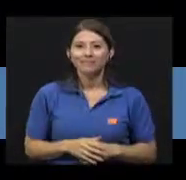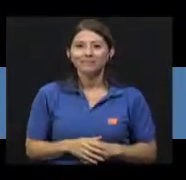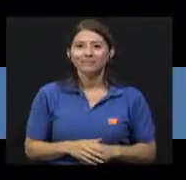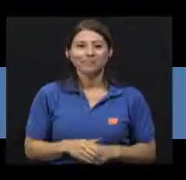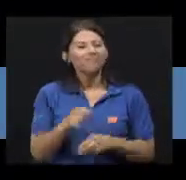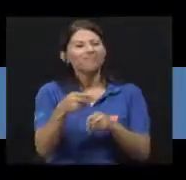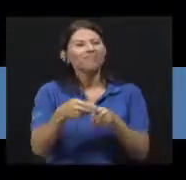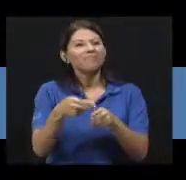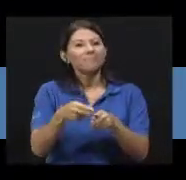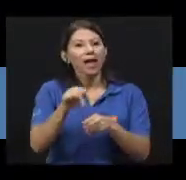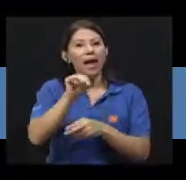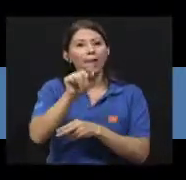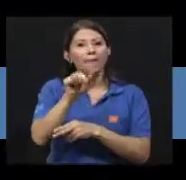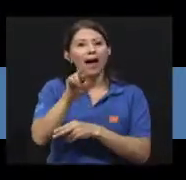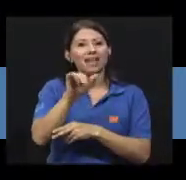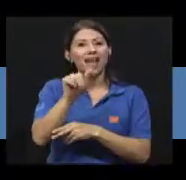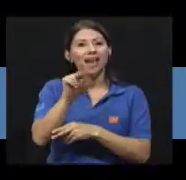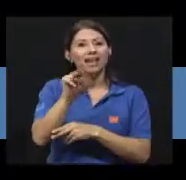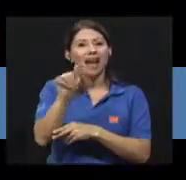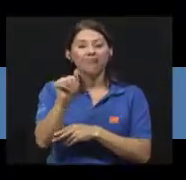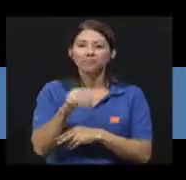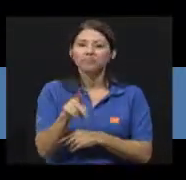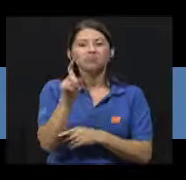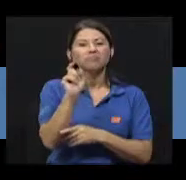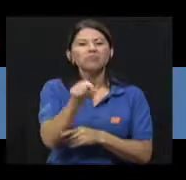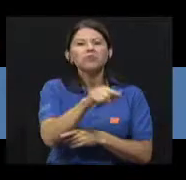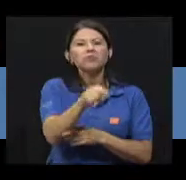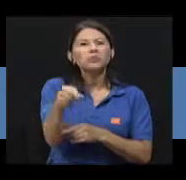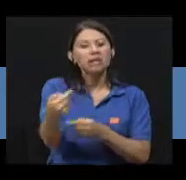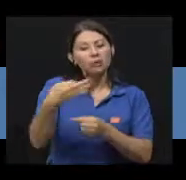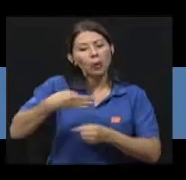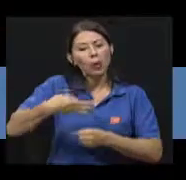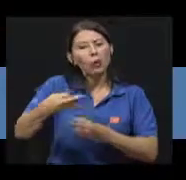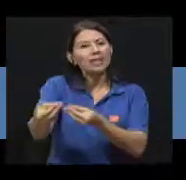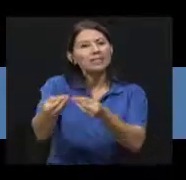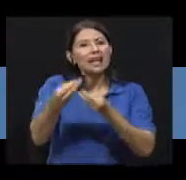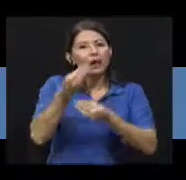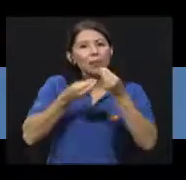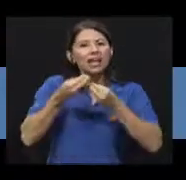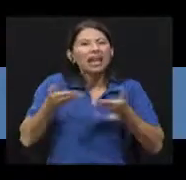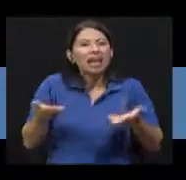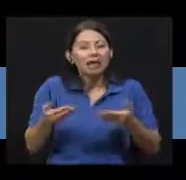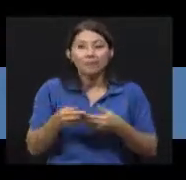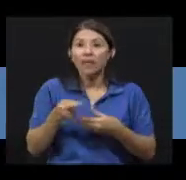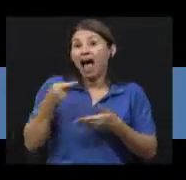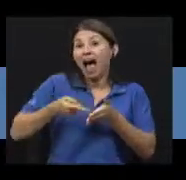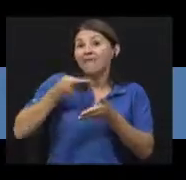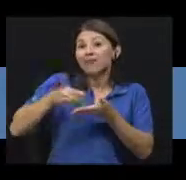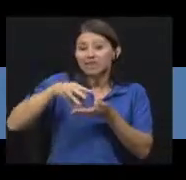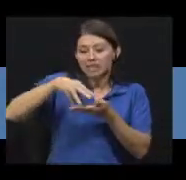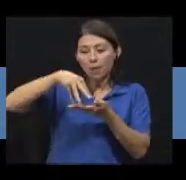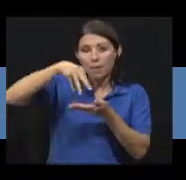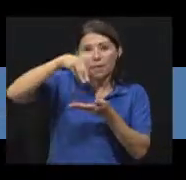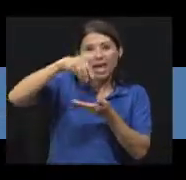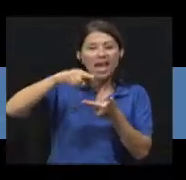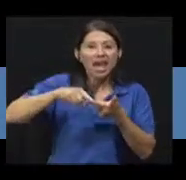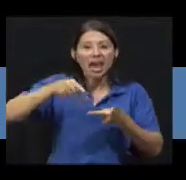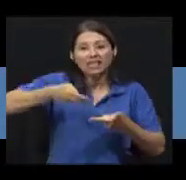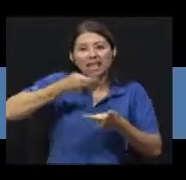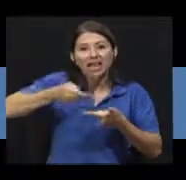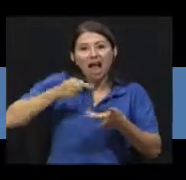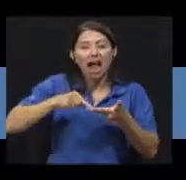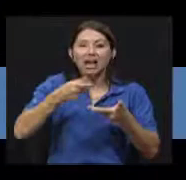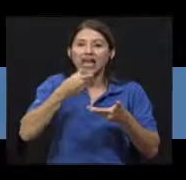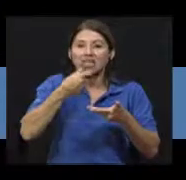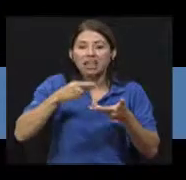¿Cómo se llama? Mariana. Mariana, ¿qué trae todos los días para merendar? A veces una pera, un cereal, unas galletas y